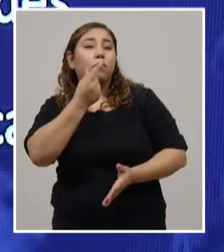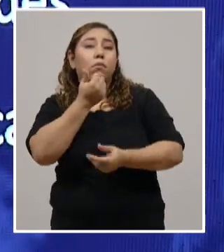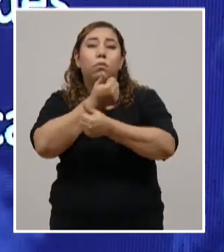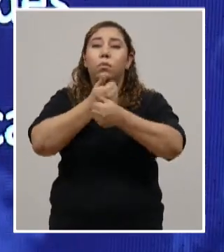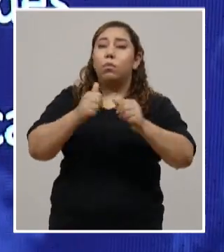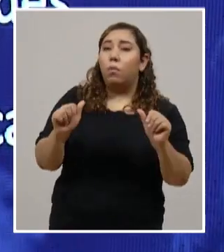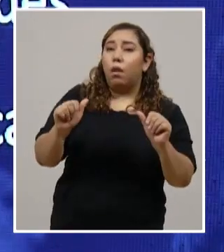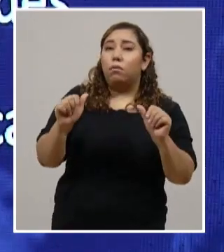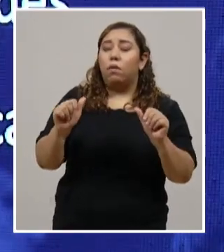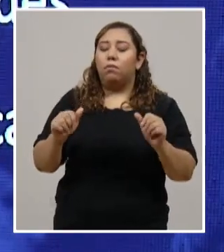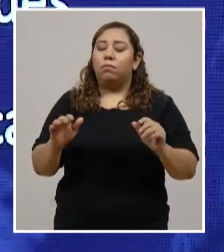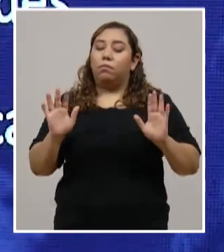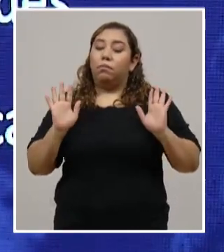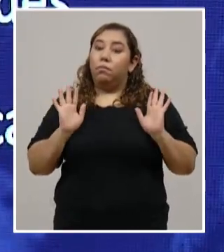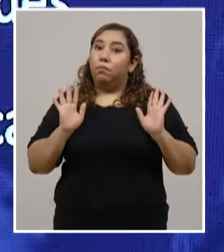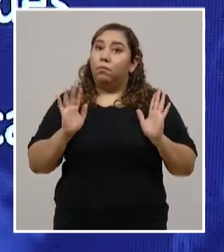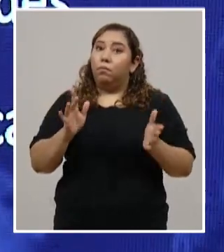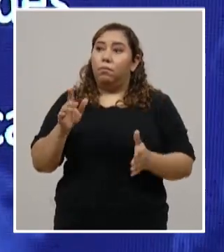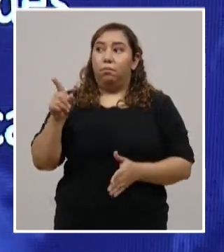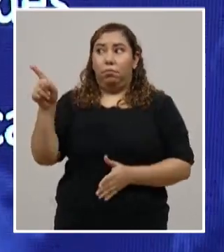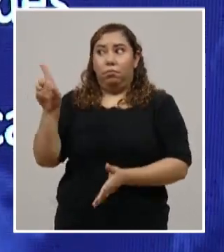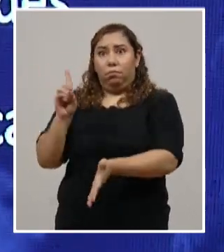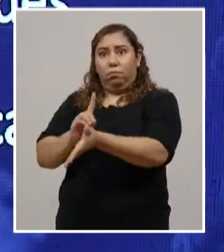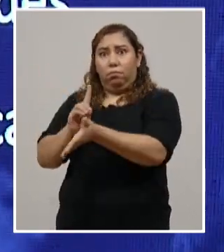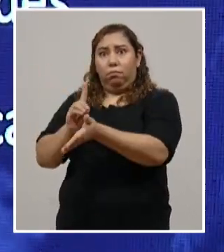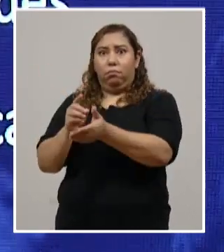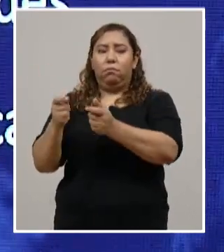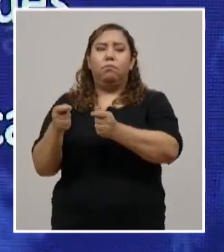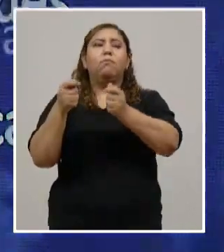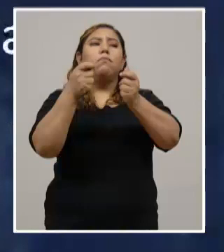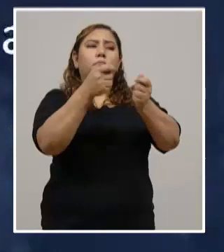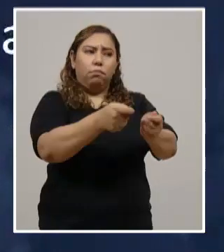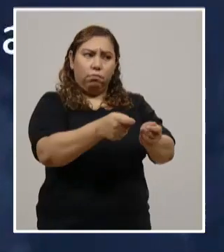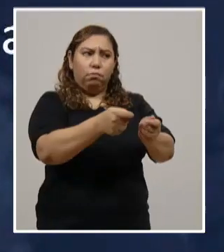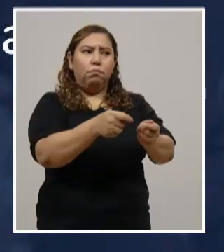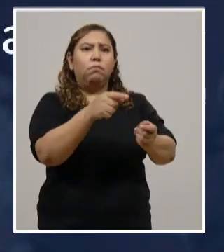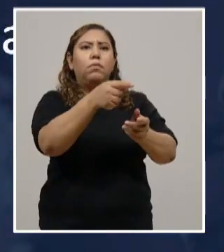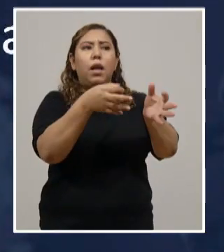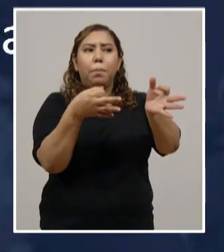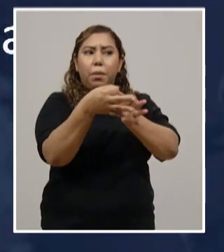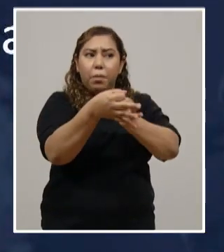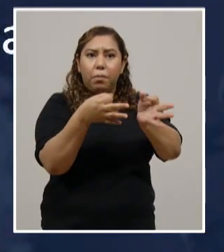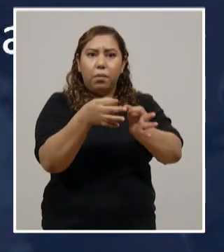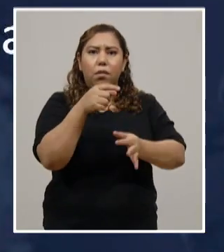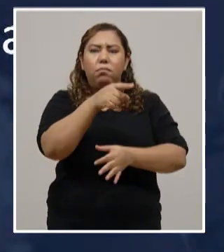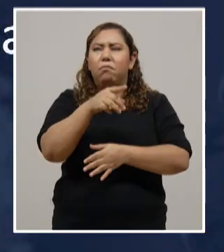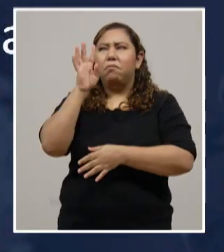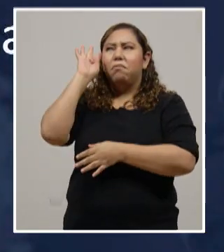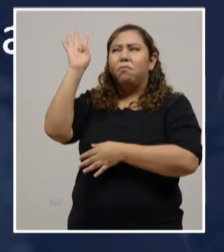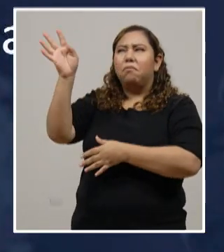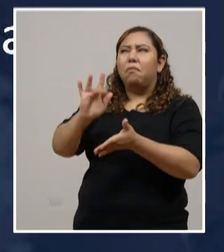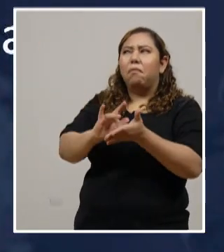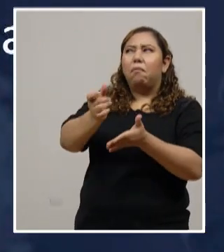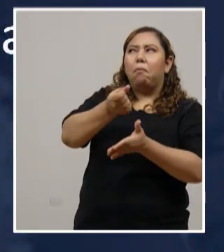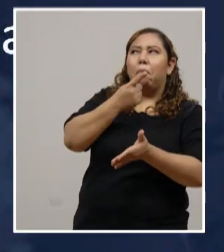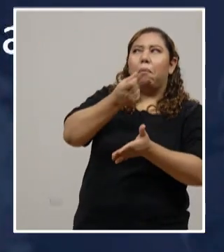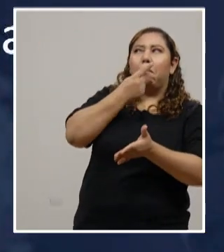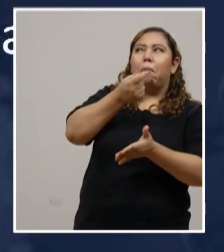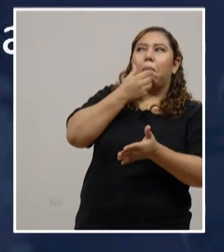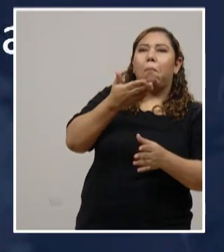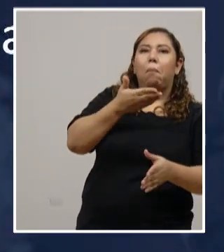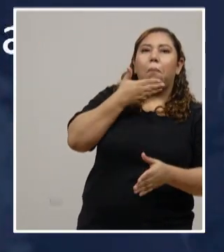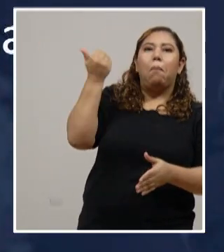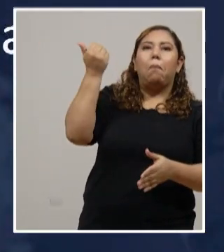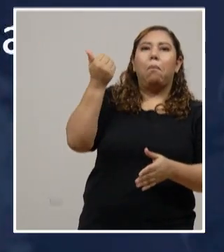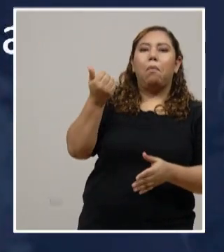tomando un medicamento como se lo ha indicado su médico o con las dosis que debe de hacerlo, si usted cree que tomar más medicina usted se va a